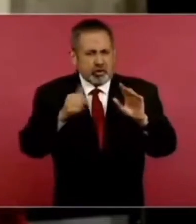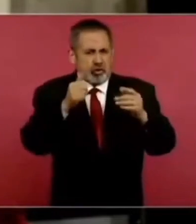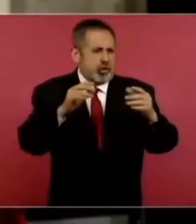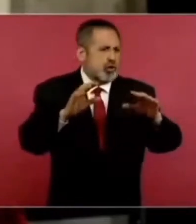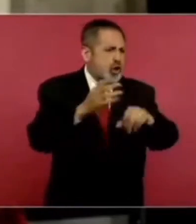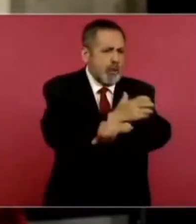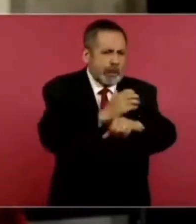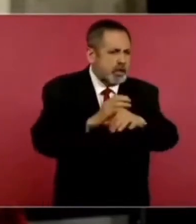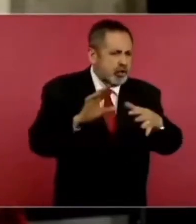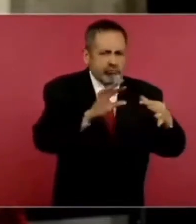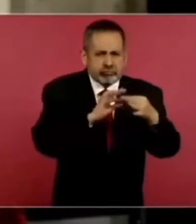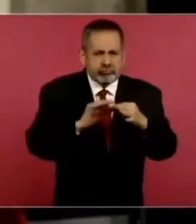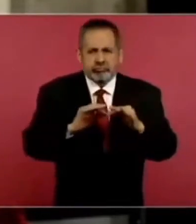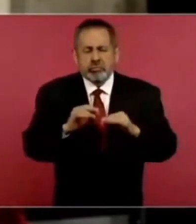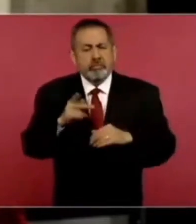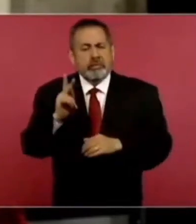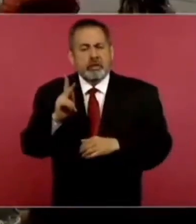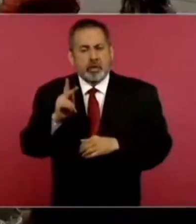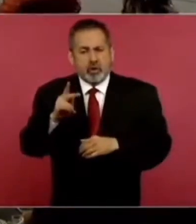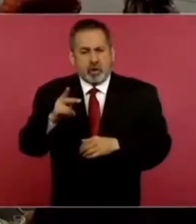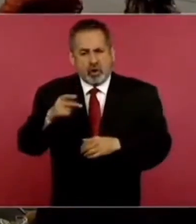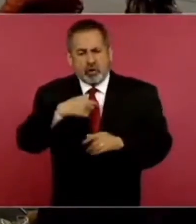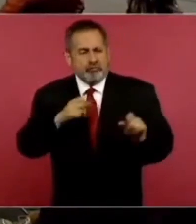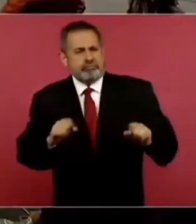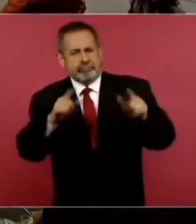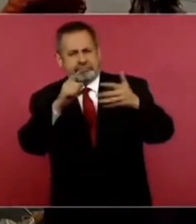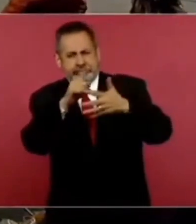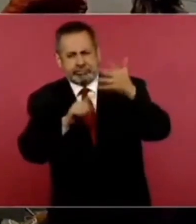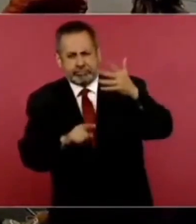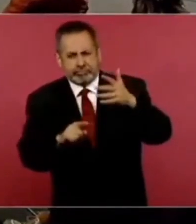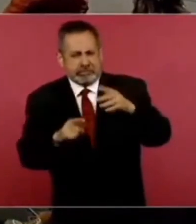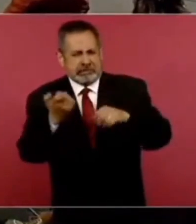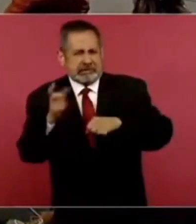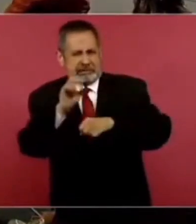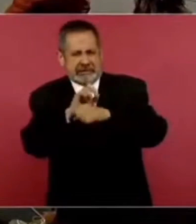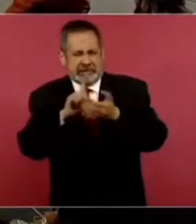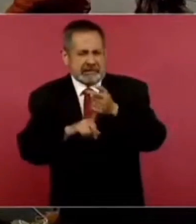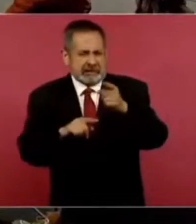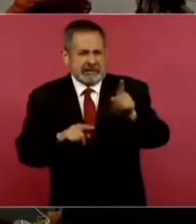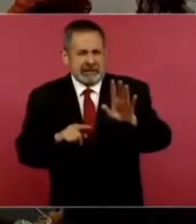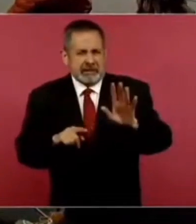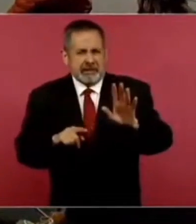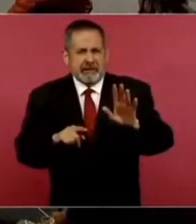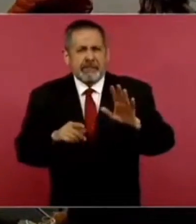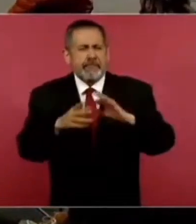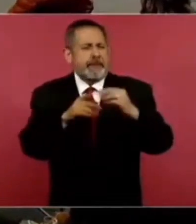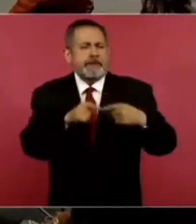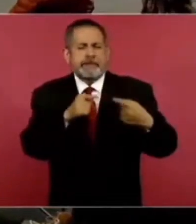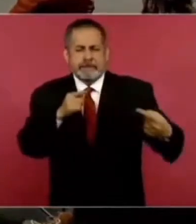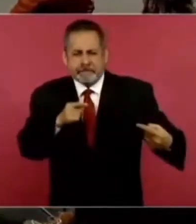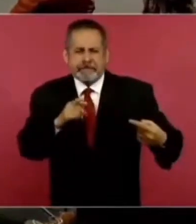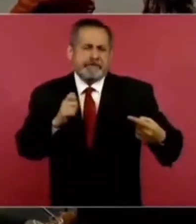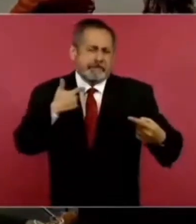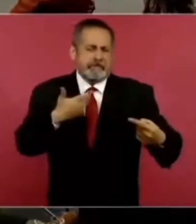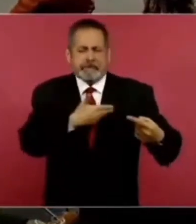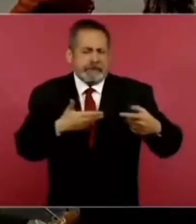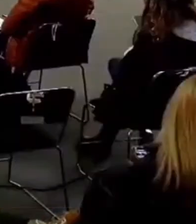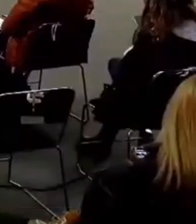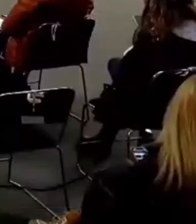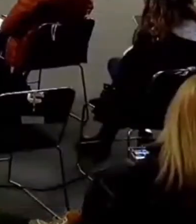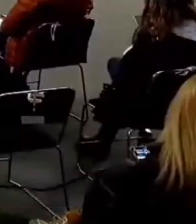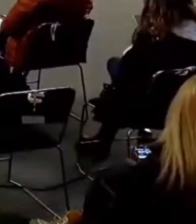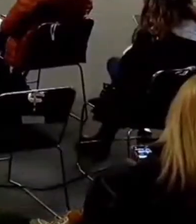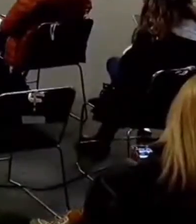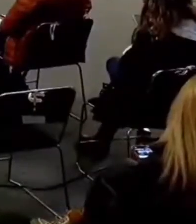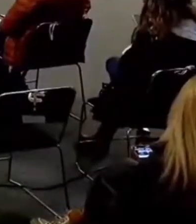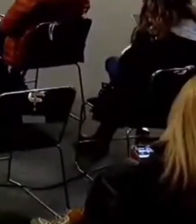compañeros o colegas, o como los que ponía usted aquel día, actores de la oposición, expresidentes, que dar